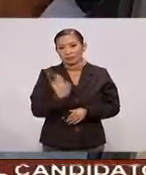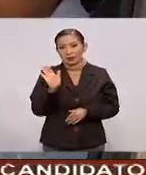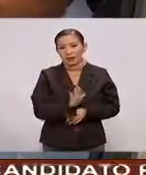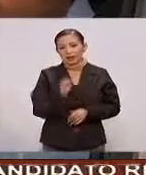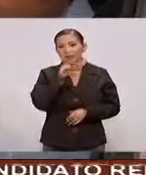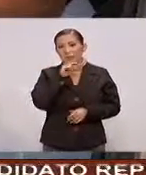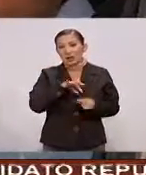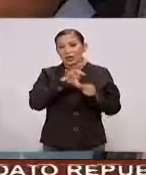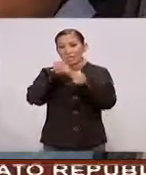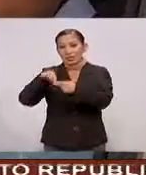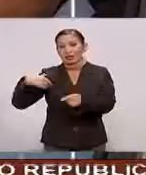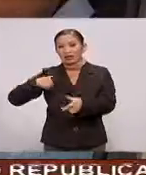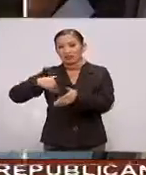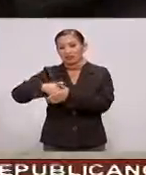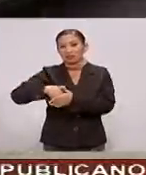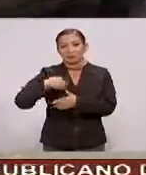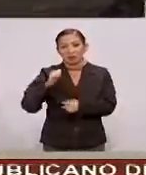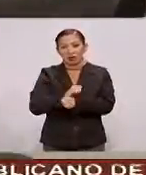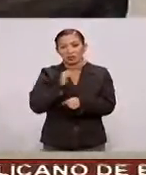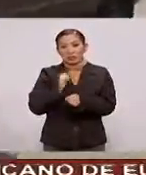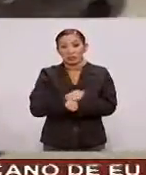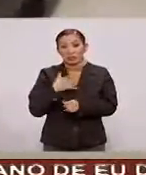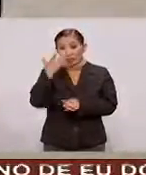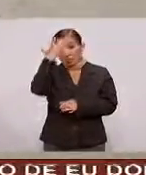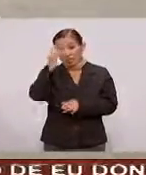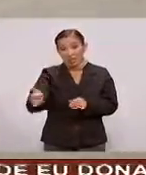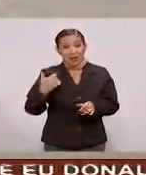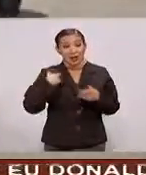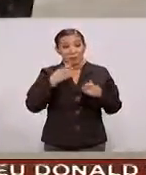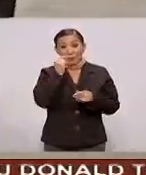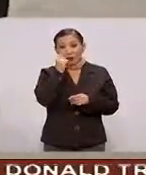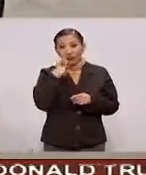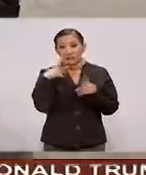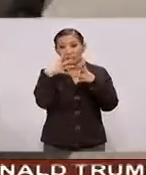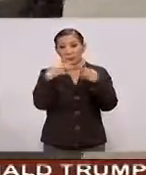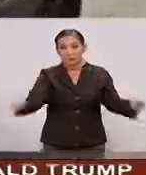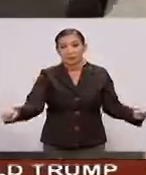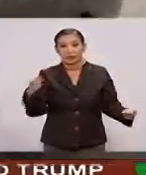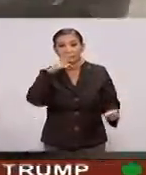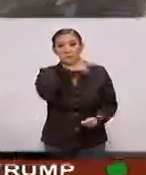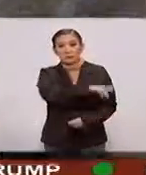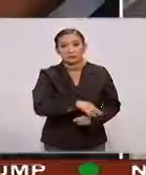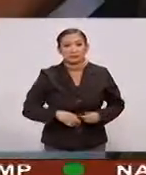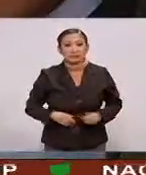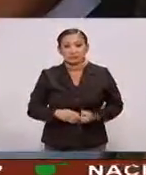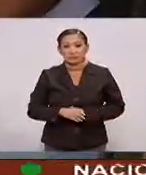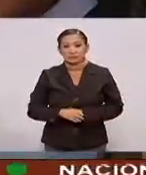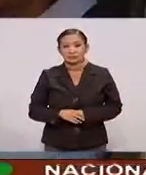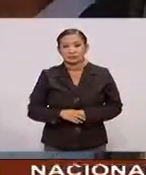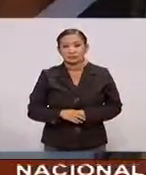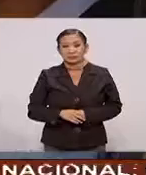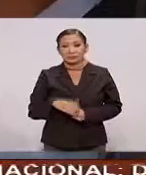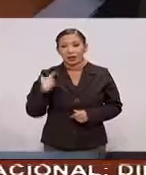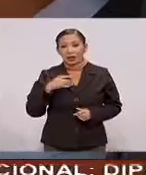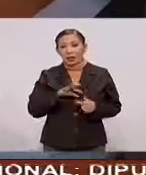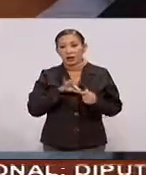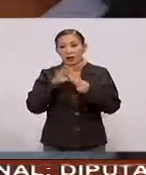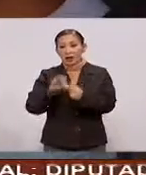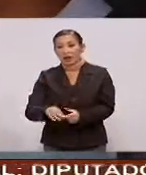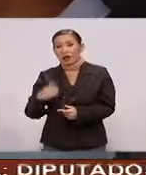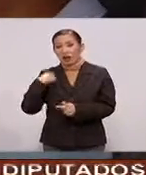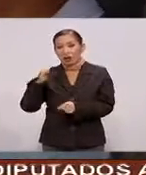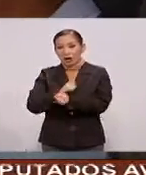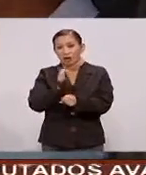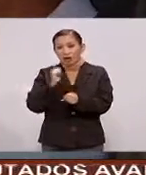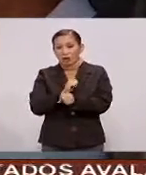amerita corralón Como por arte de magia Los uniformados desaparecieron en un instante ¿Te llevan a corralón o qué? Pues ahorita